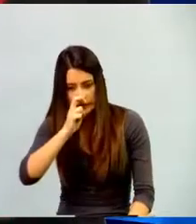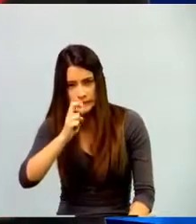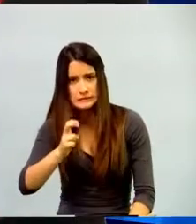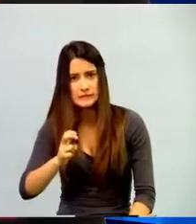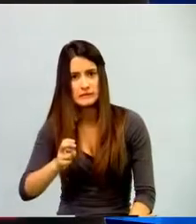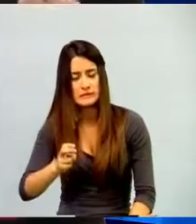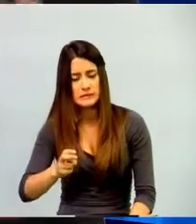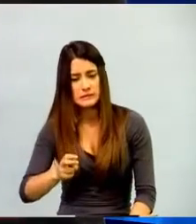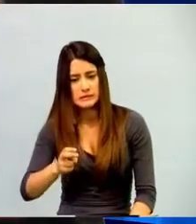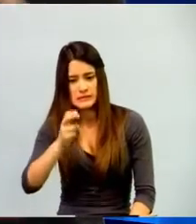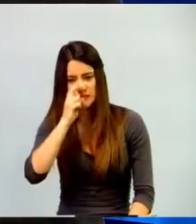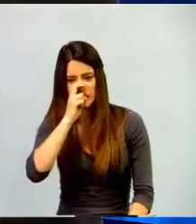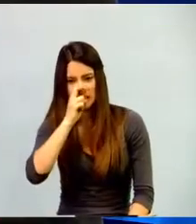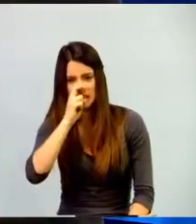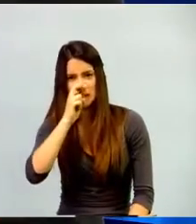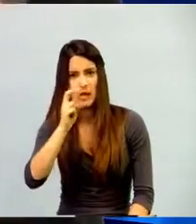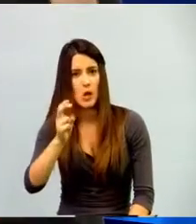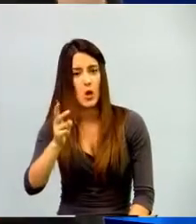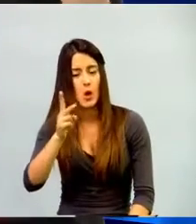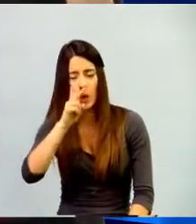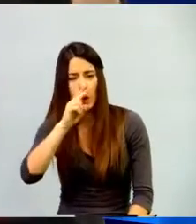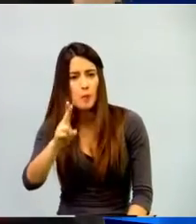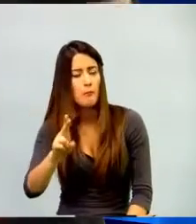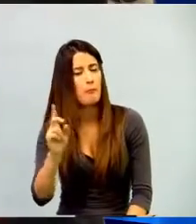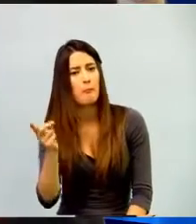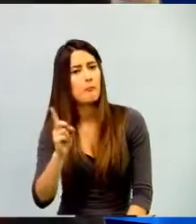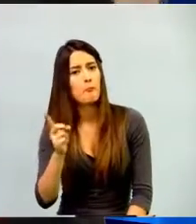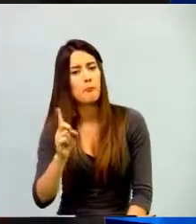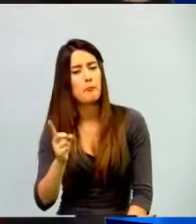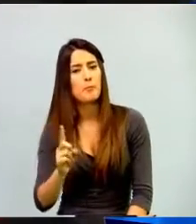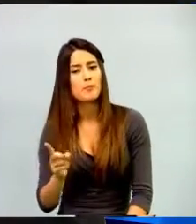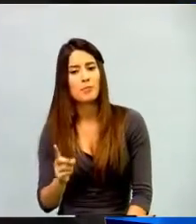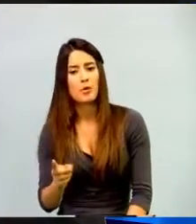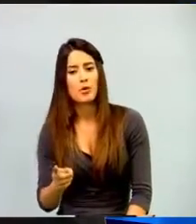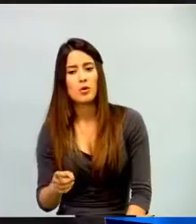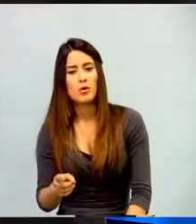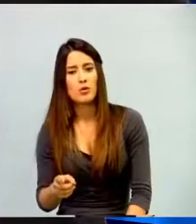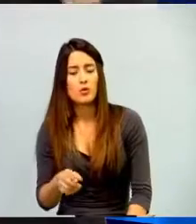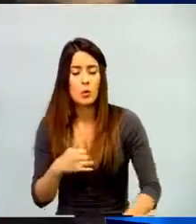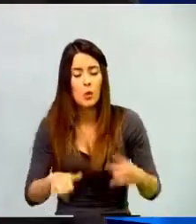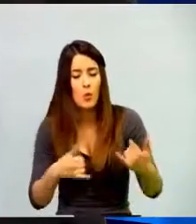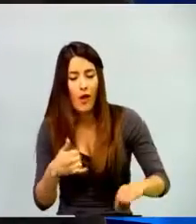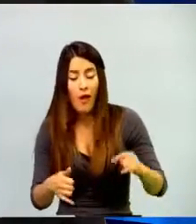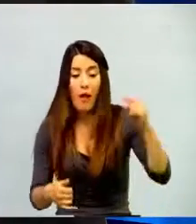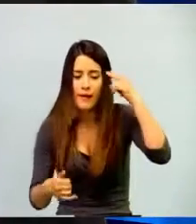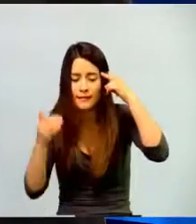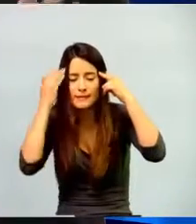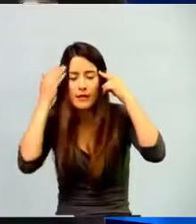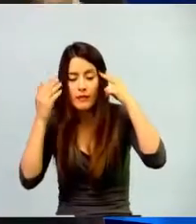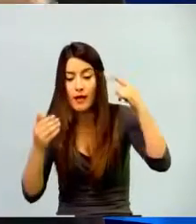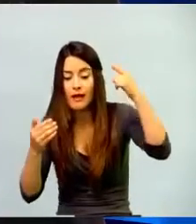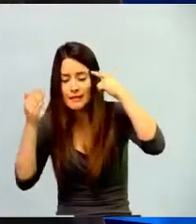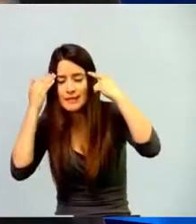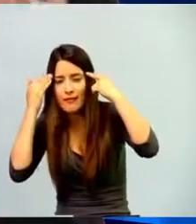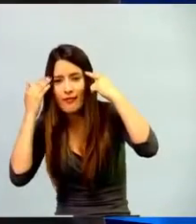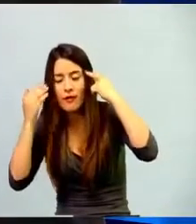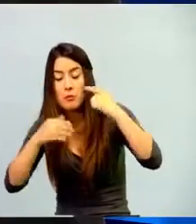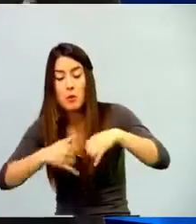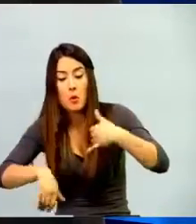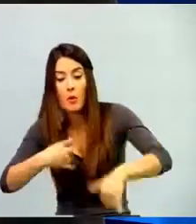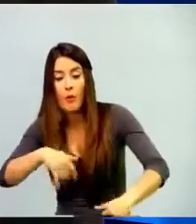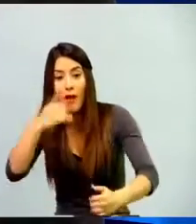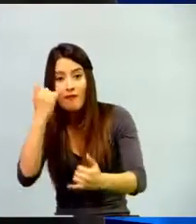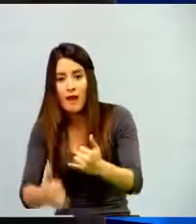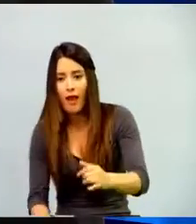limitada, sino que, no muy lineal, sino que lo van haciendo es ya dentro de su mismo desarrollo y al final se dan cuenta que